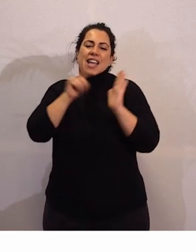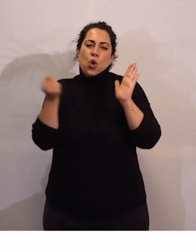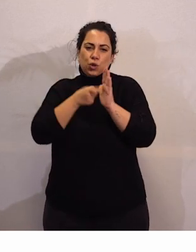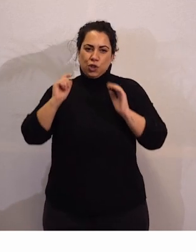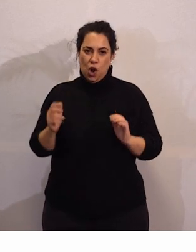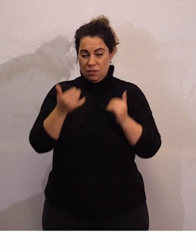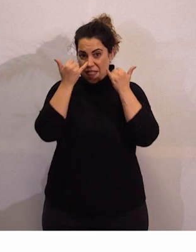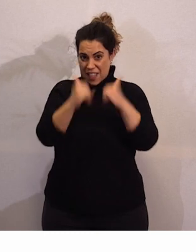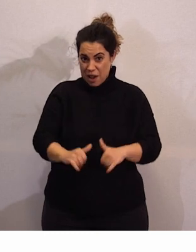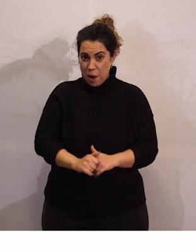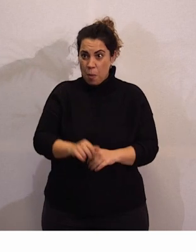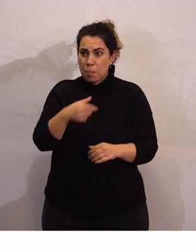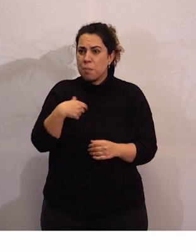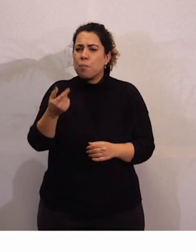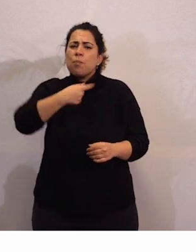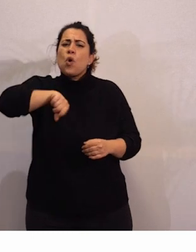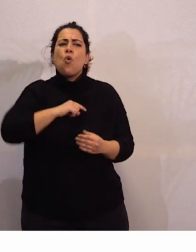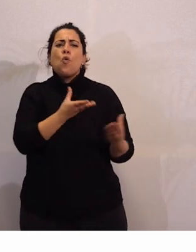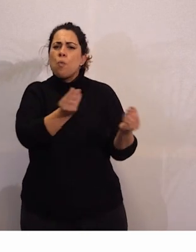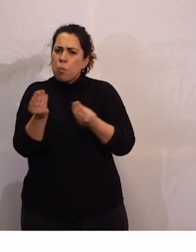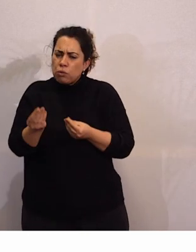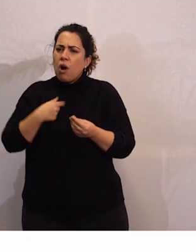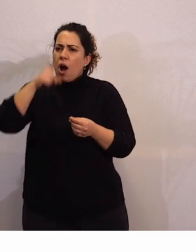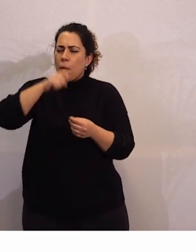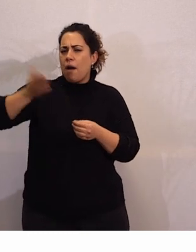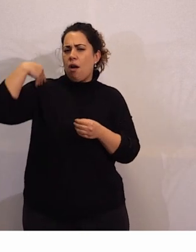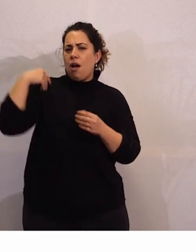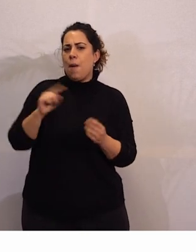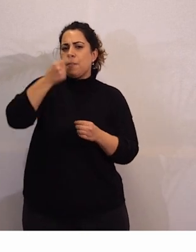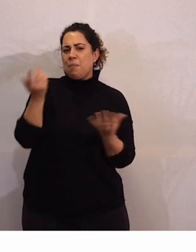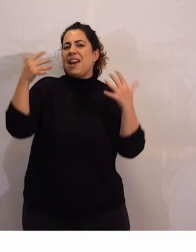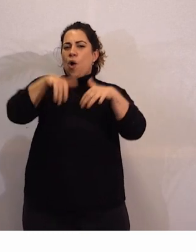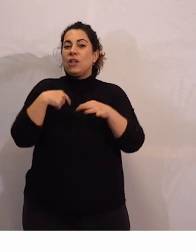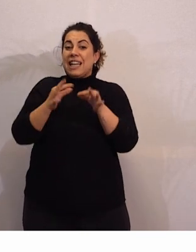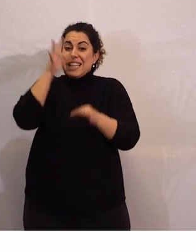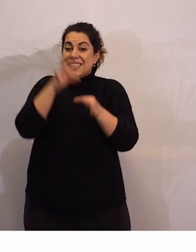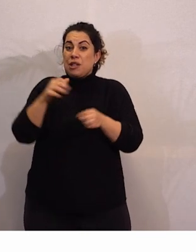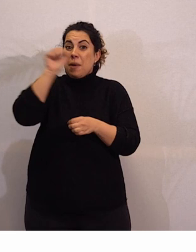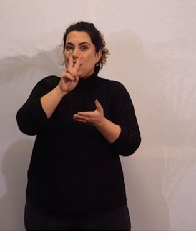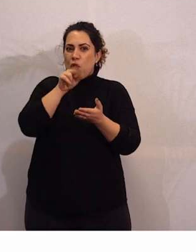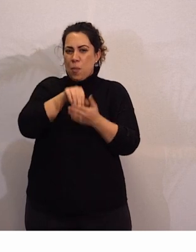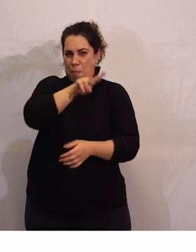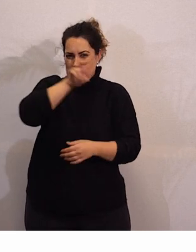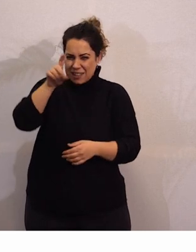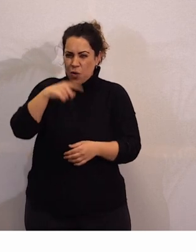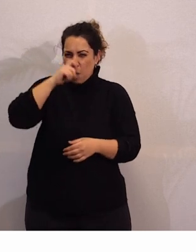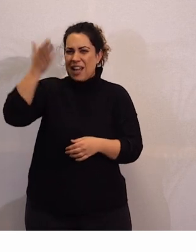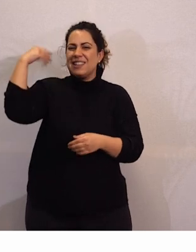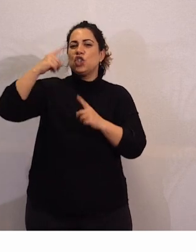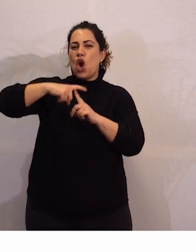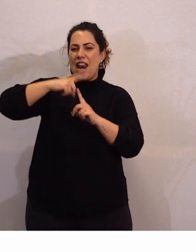Muchas y muchos de nosotros estuvimos en el primer encuentro, que fue en septiembre del 2021, en Toledo.